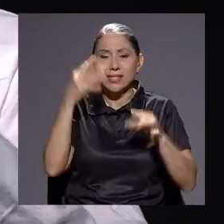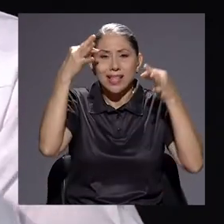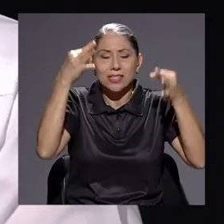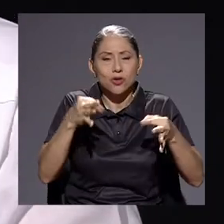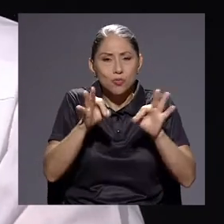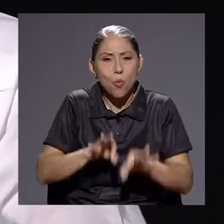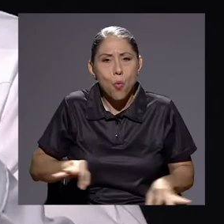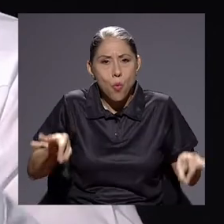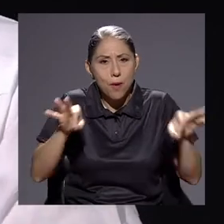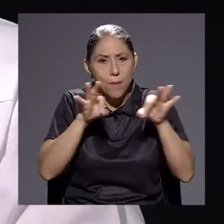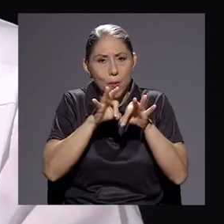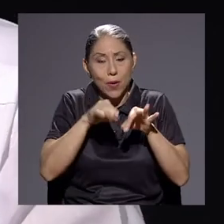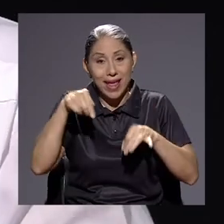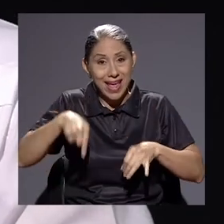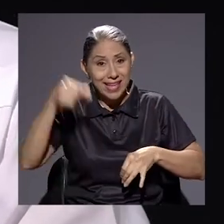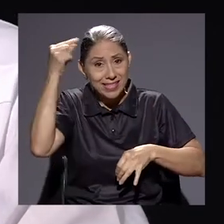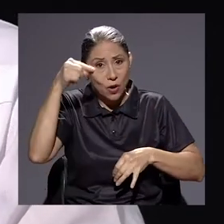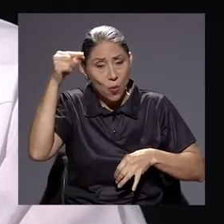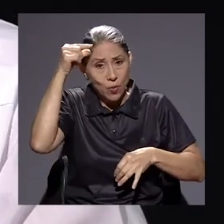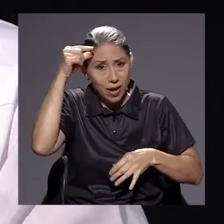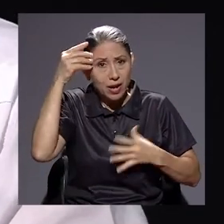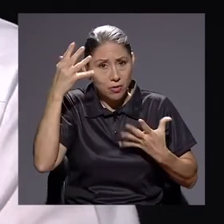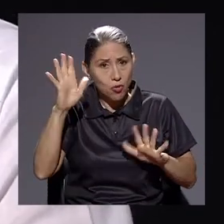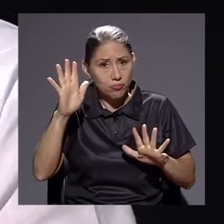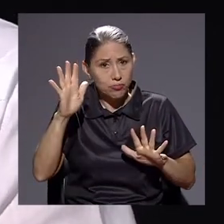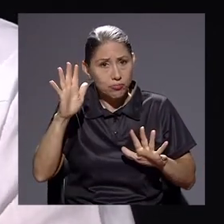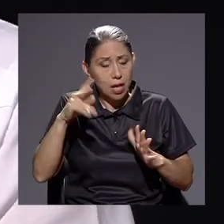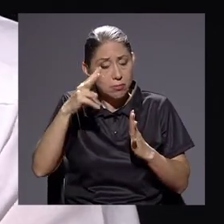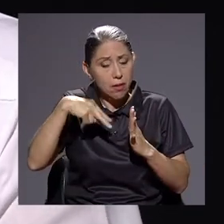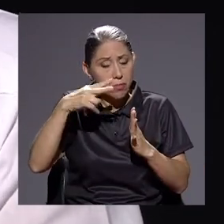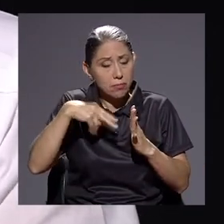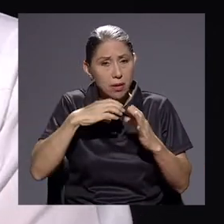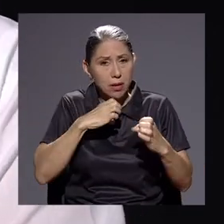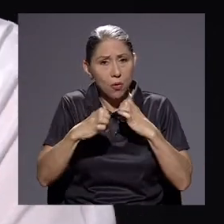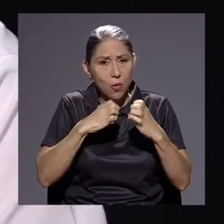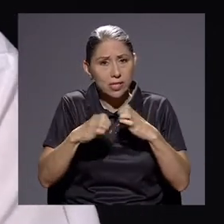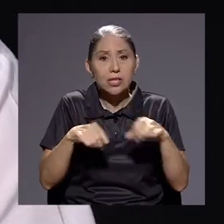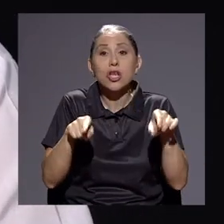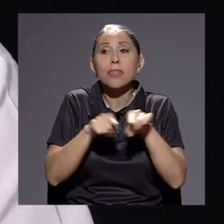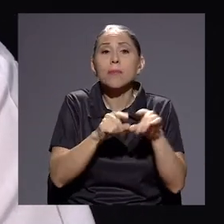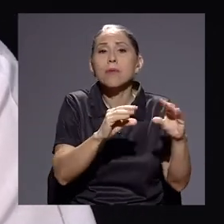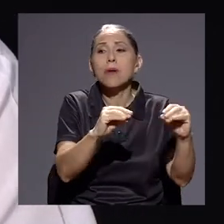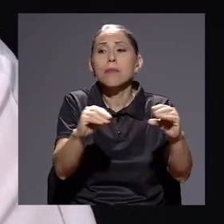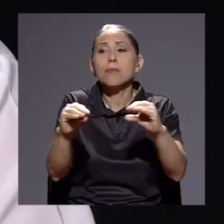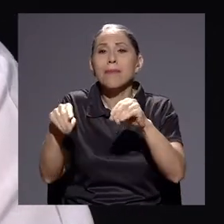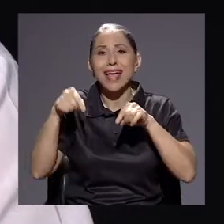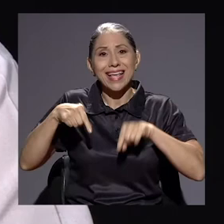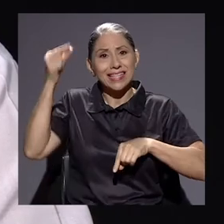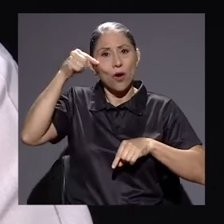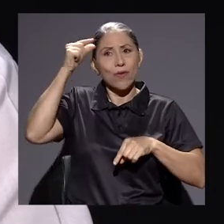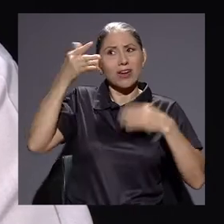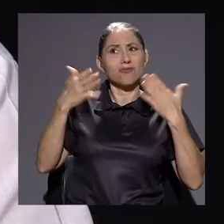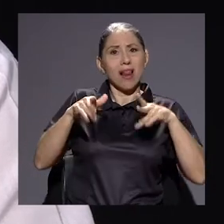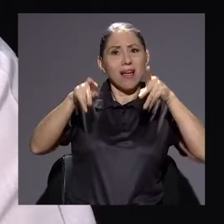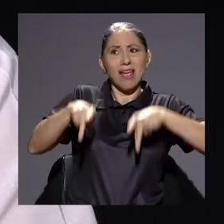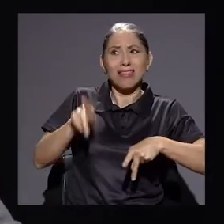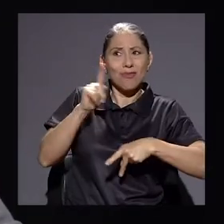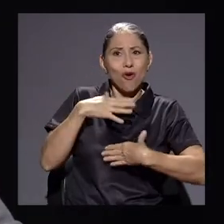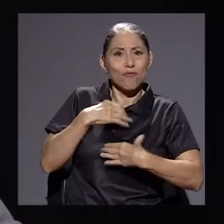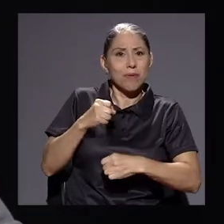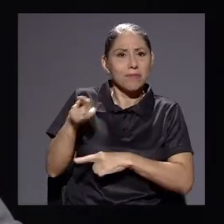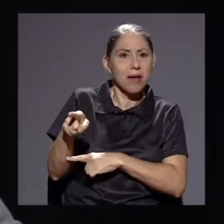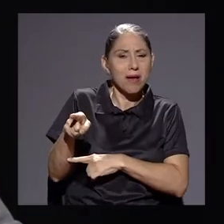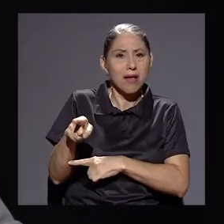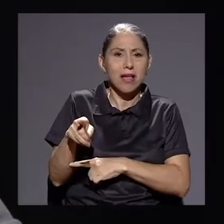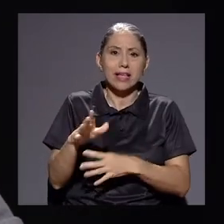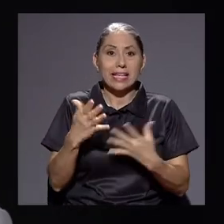este gobierno, si se le nota, por lo que uno le da encuestas, y también por lo que hace la gente, ha perdido legitimidad. Y ese